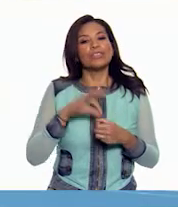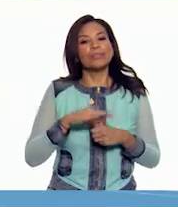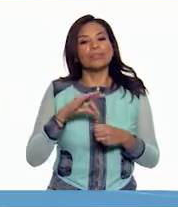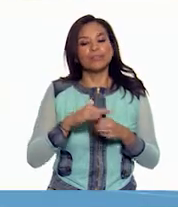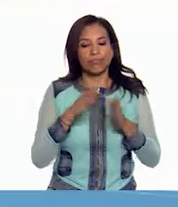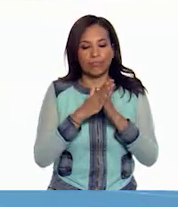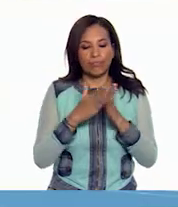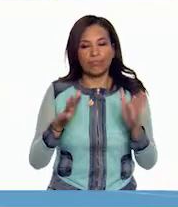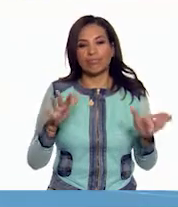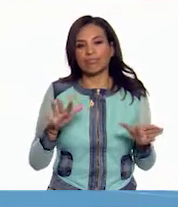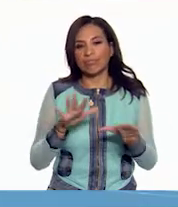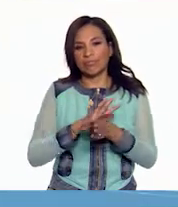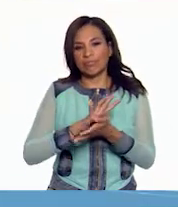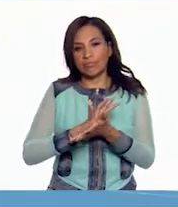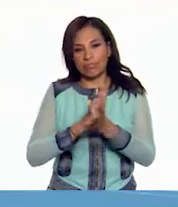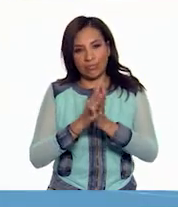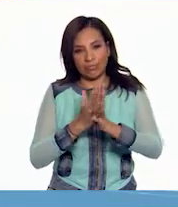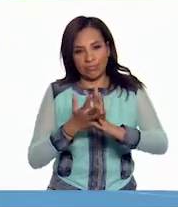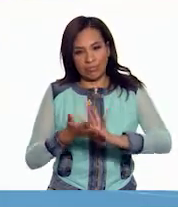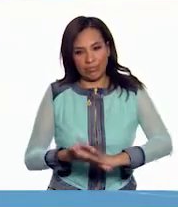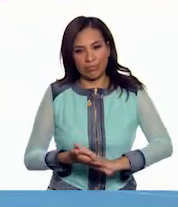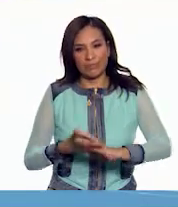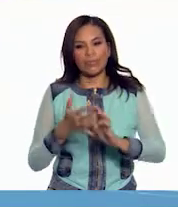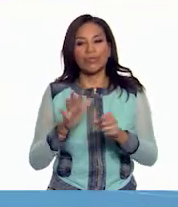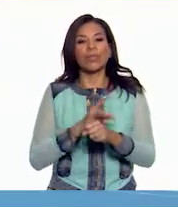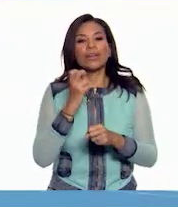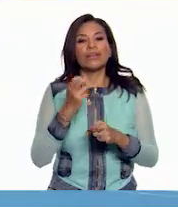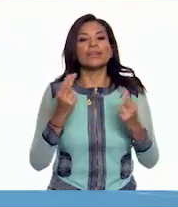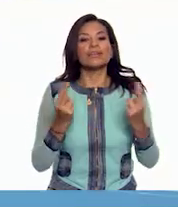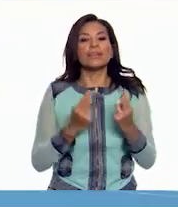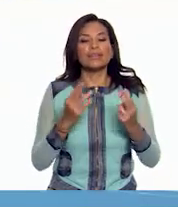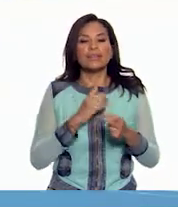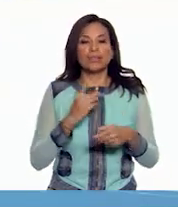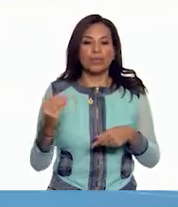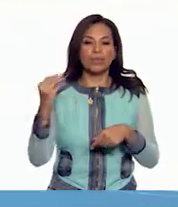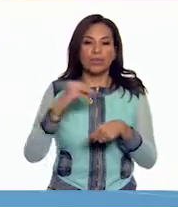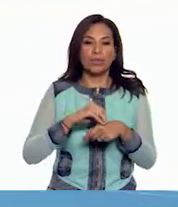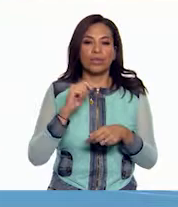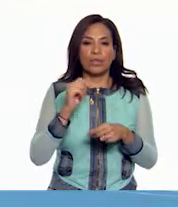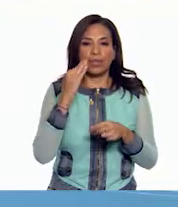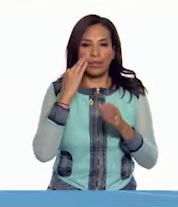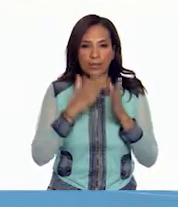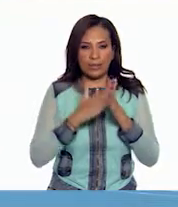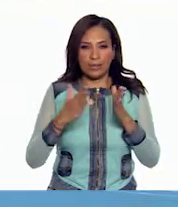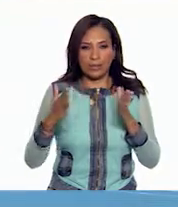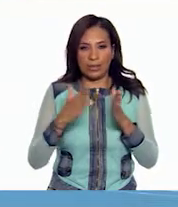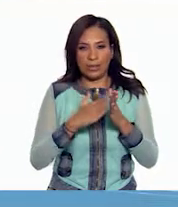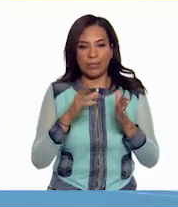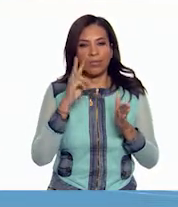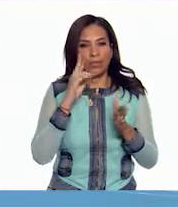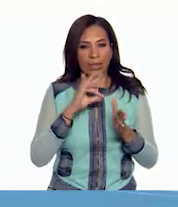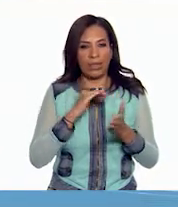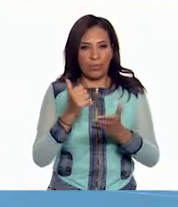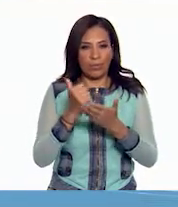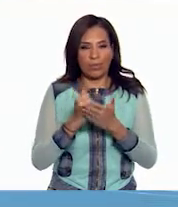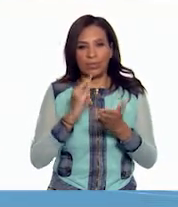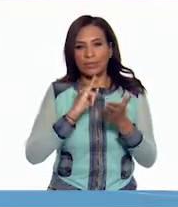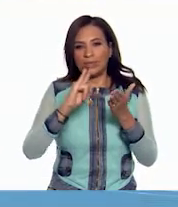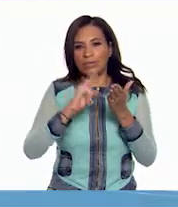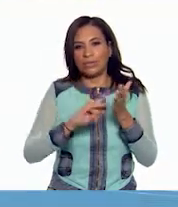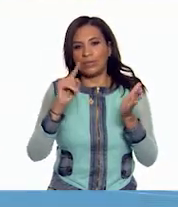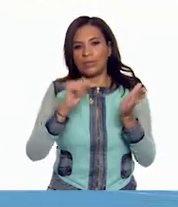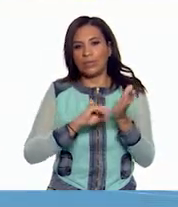marcaron un cambio en ese sentido y por eso es necesario que lo agreguemos a nuestra línea del tiempo. ¿Me ayudas a pegar el cartel de